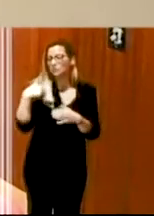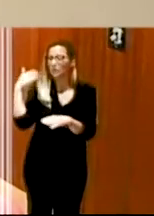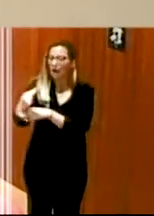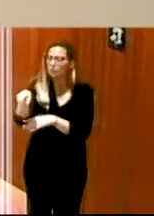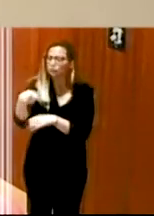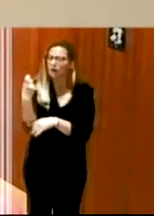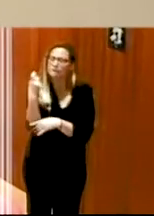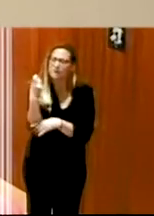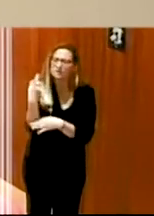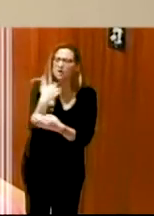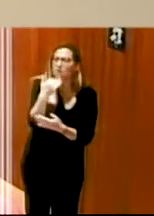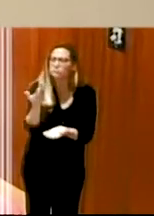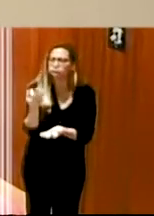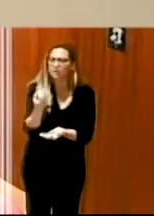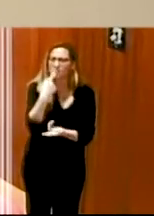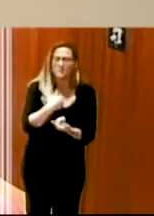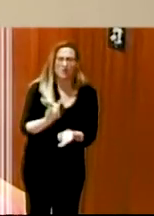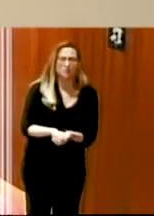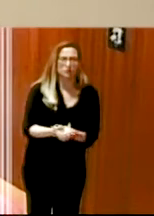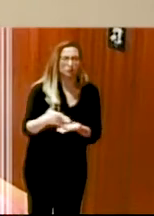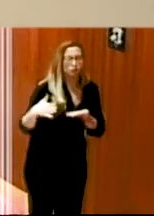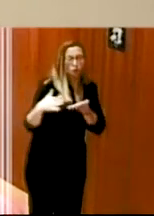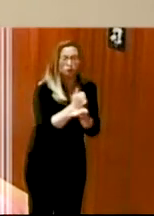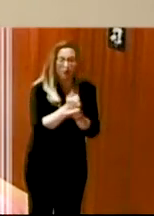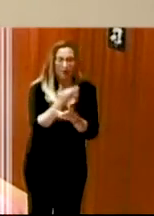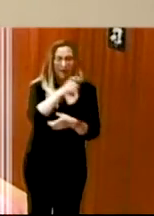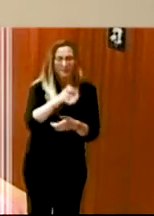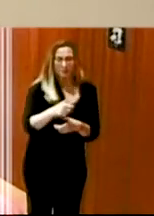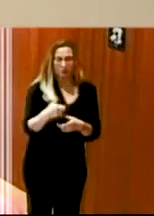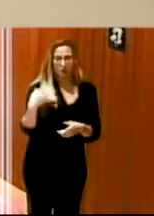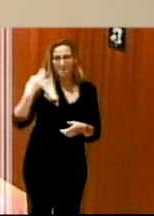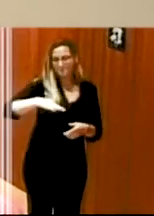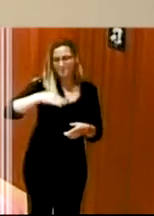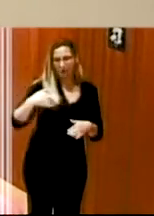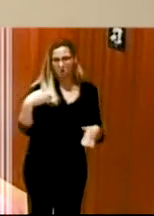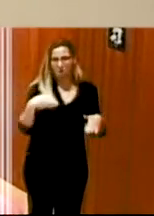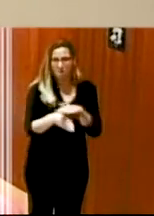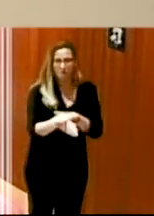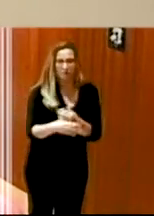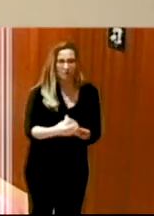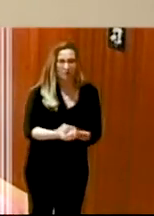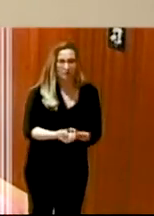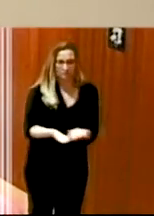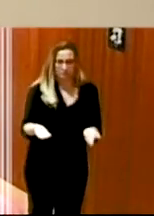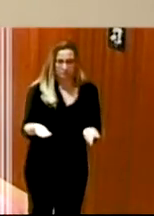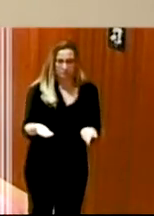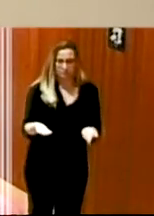las personas con movilidad reducida todas decían baños accesibles porque no tenían